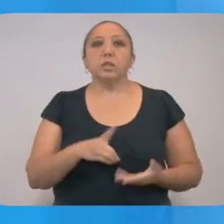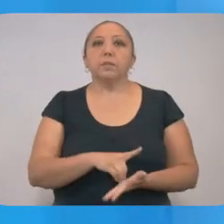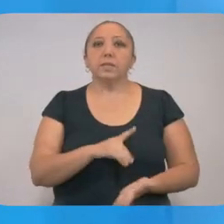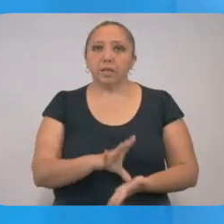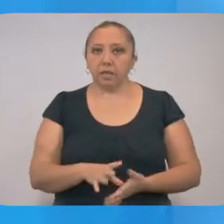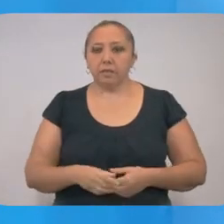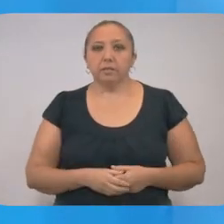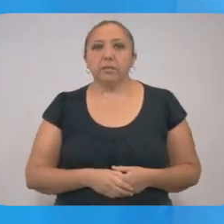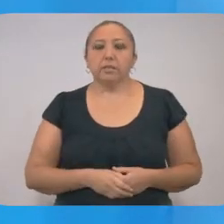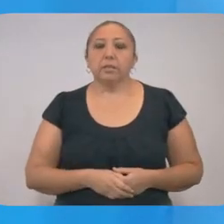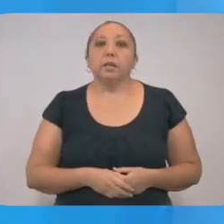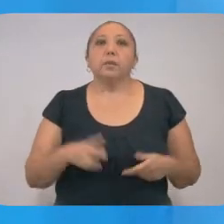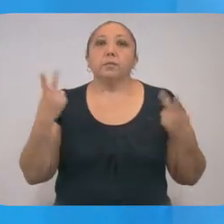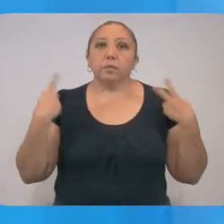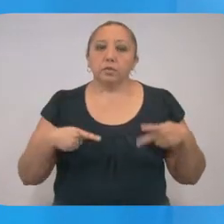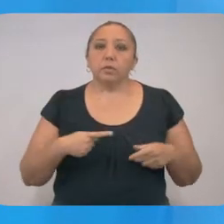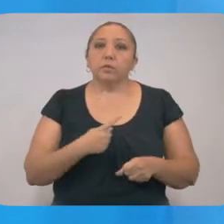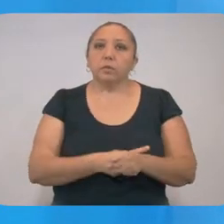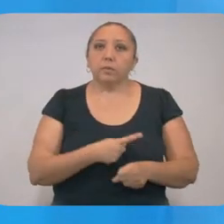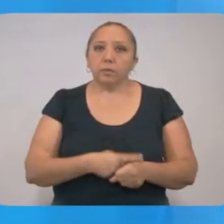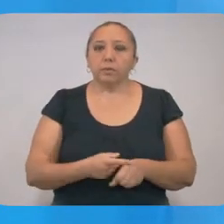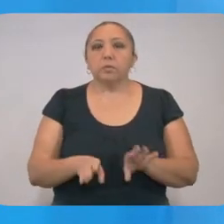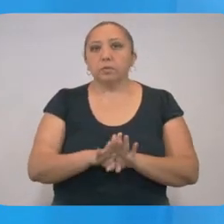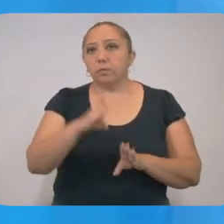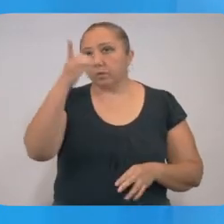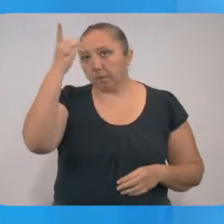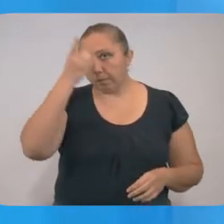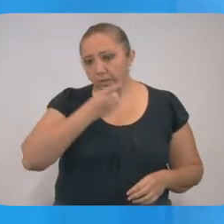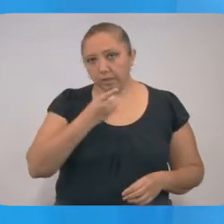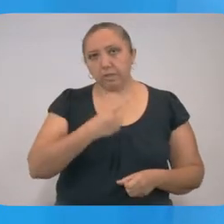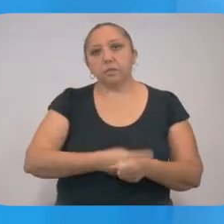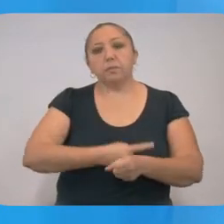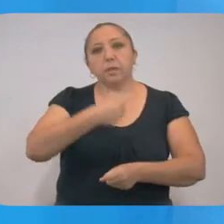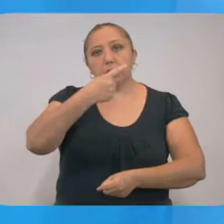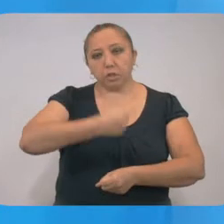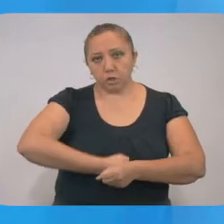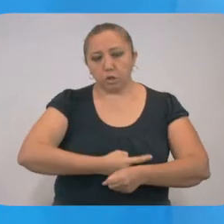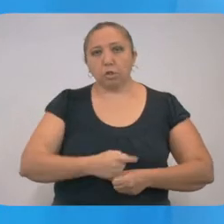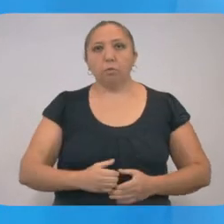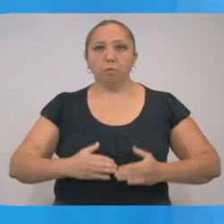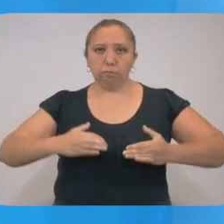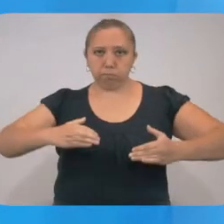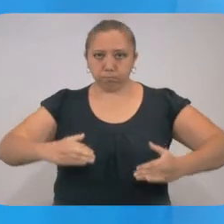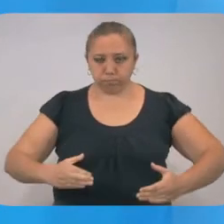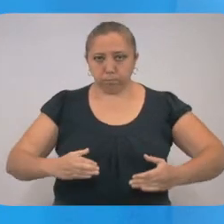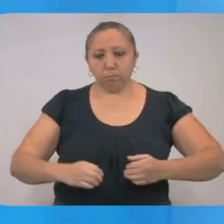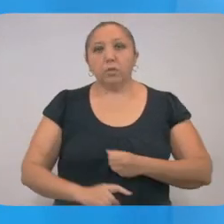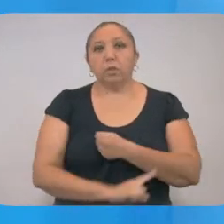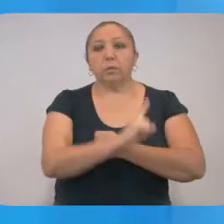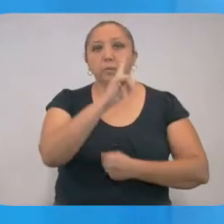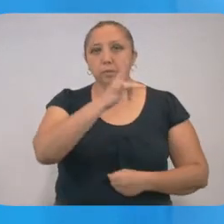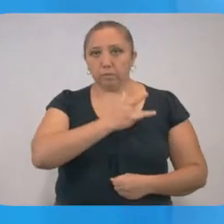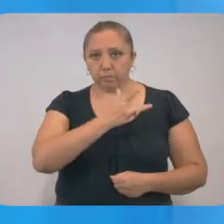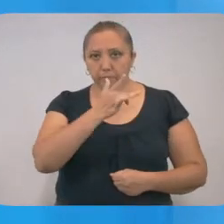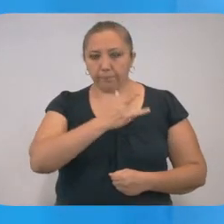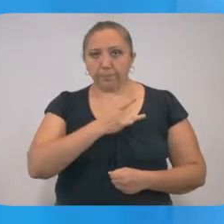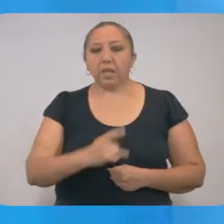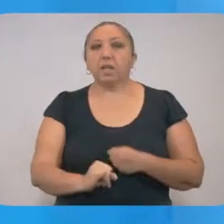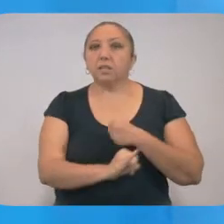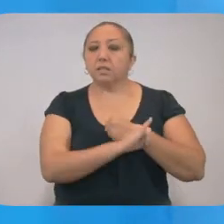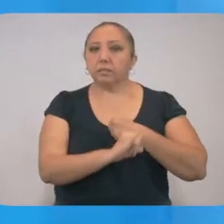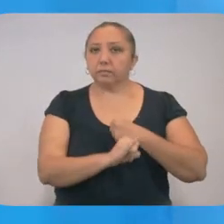con discapacidad, personas con padecimientos como diabetes, hipertensión, sobrepeso, problemas cardíacos,